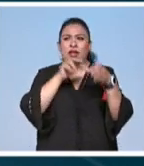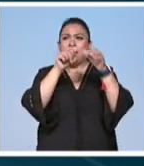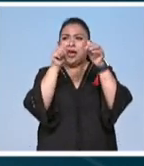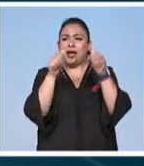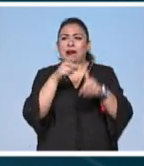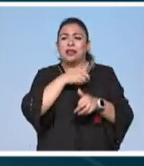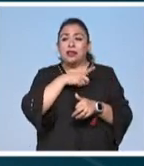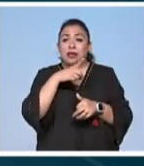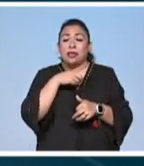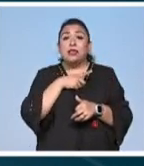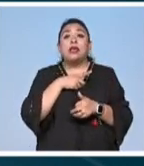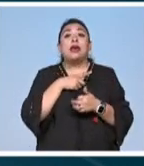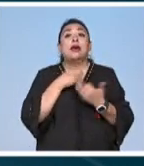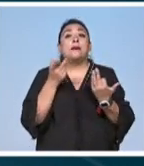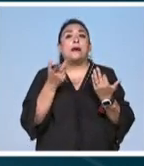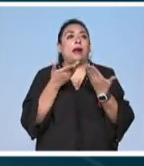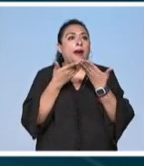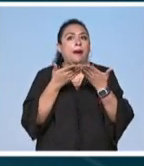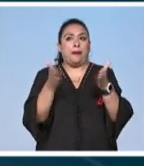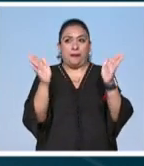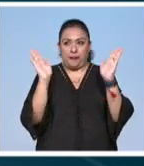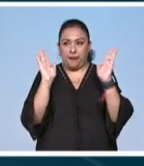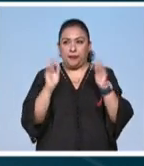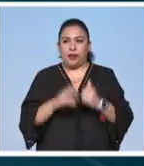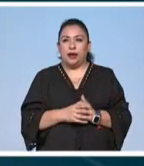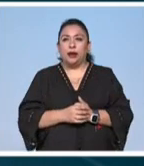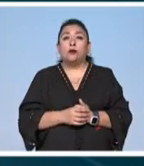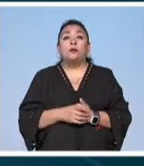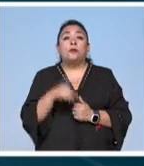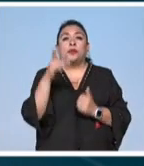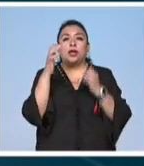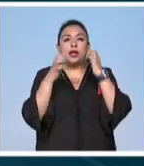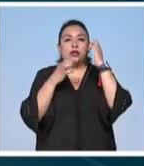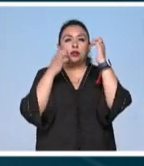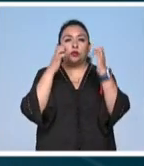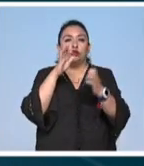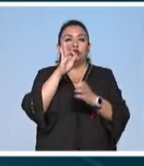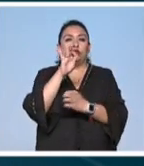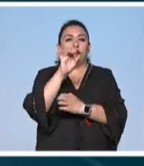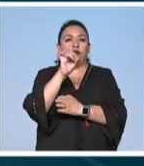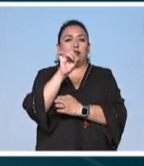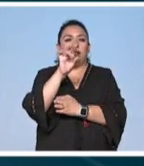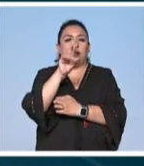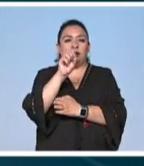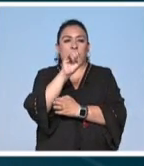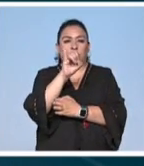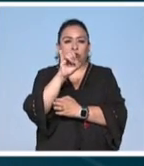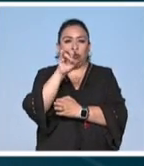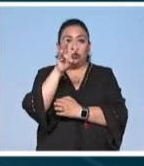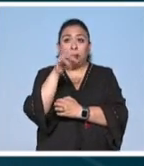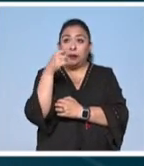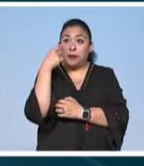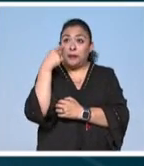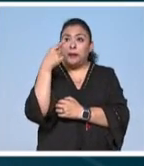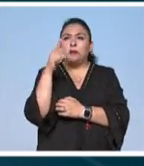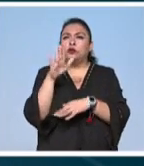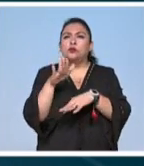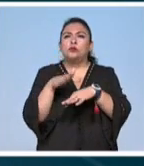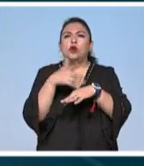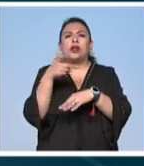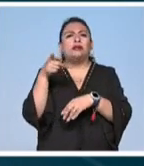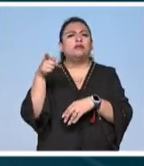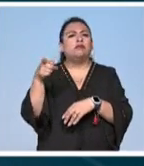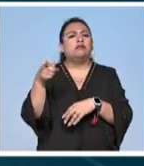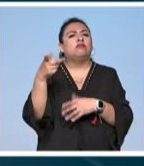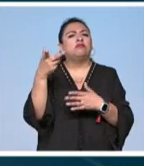arte debería de debería ser público la exposición federico silva un creador combativo da cuenta del por qué es